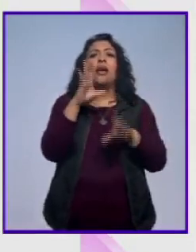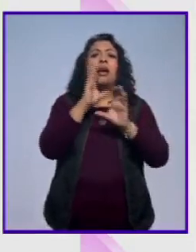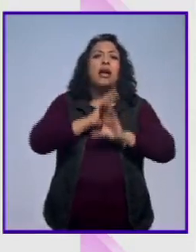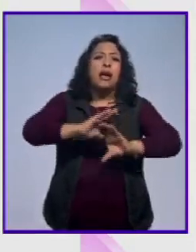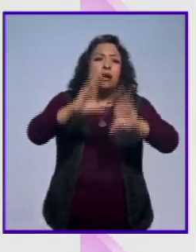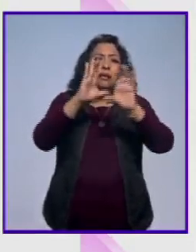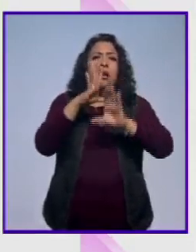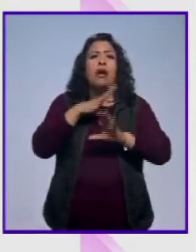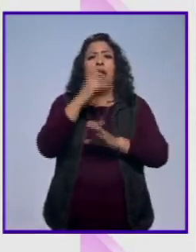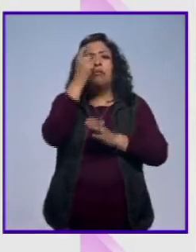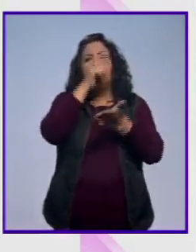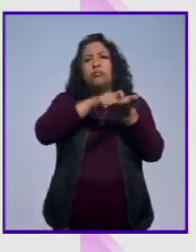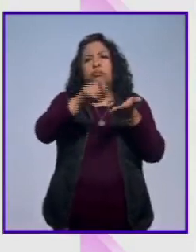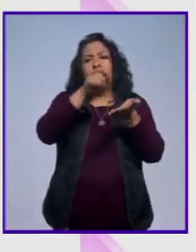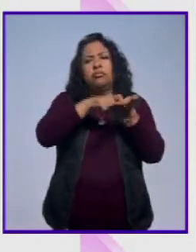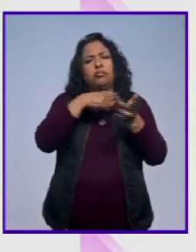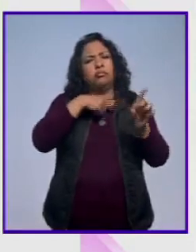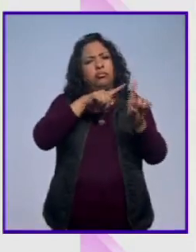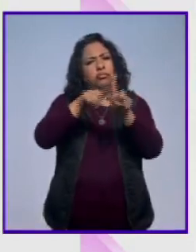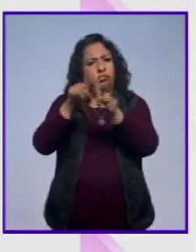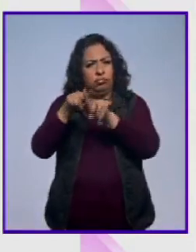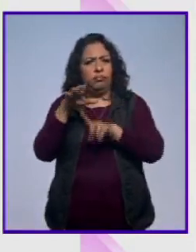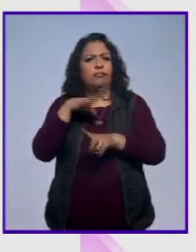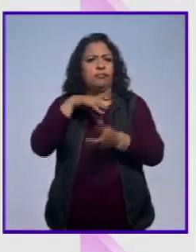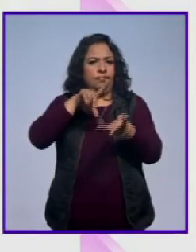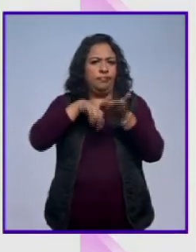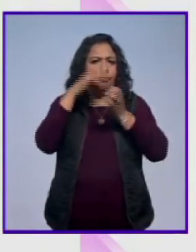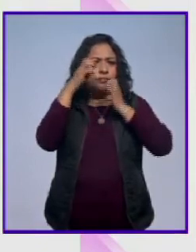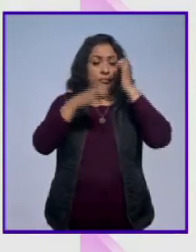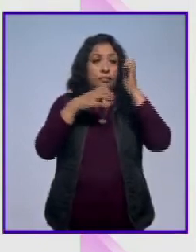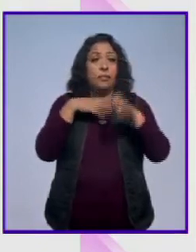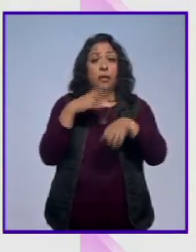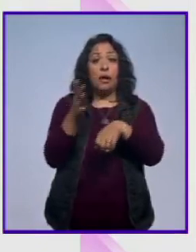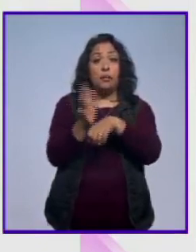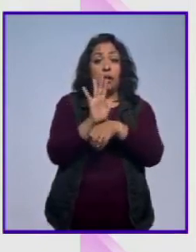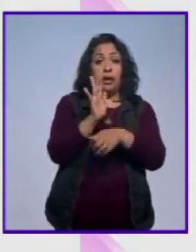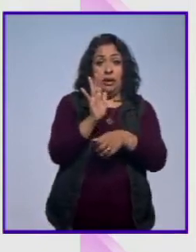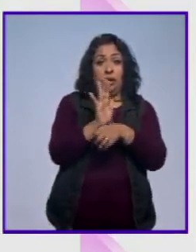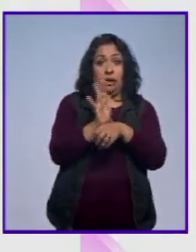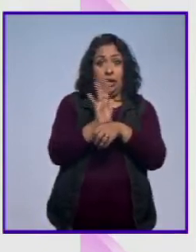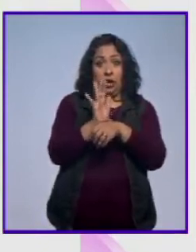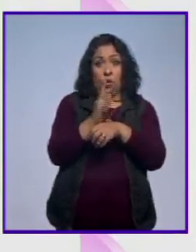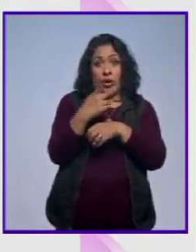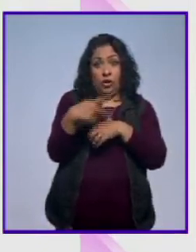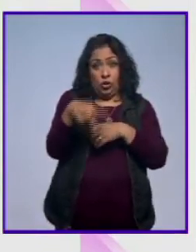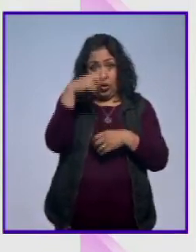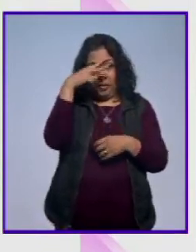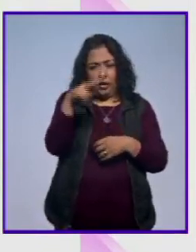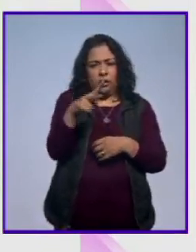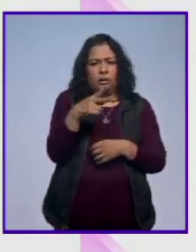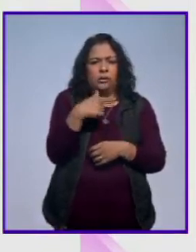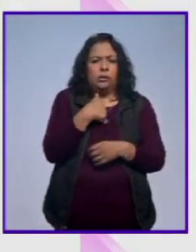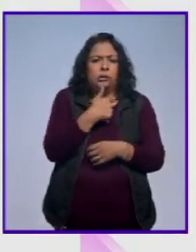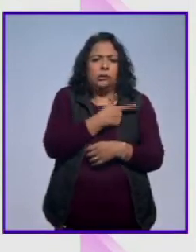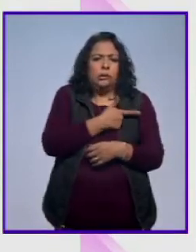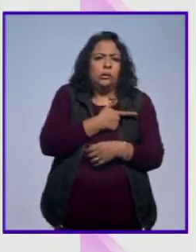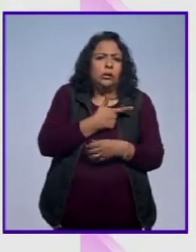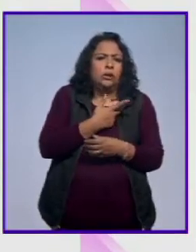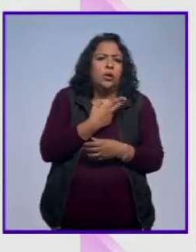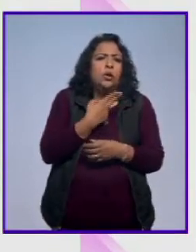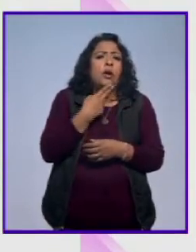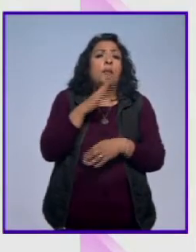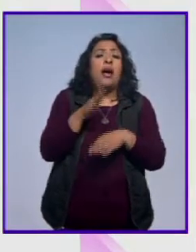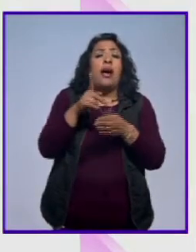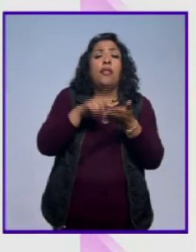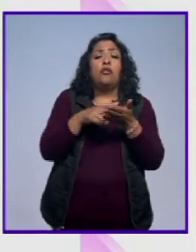tiene composiciones también películas del cine mexicano que se volvieron entrañables porque se nutrieron del